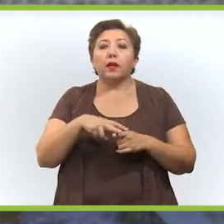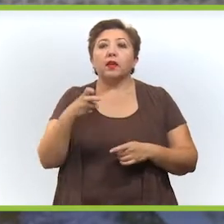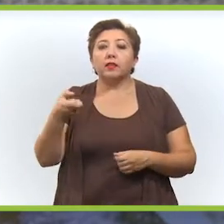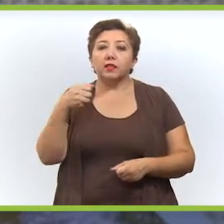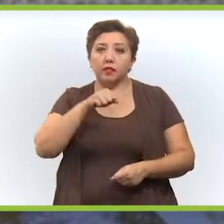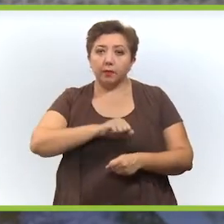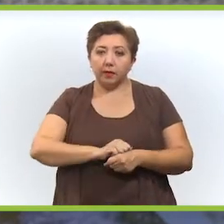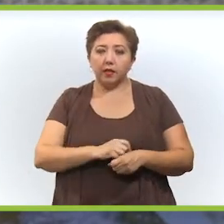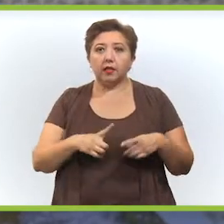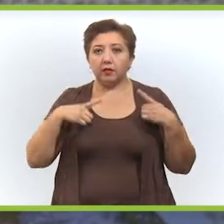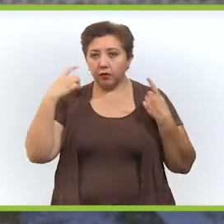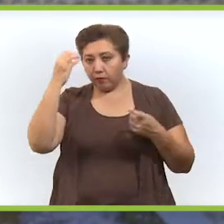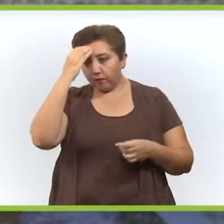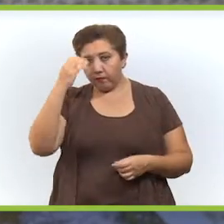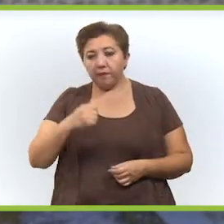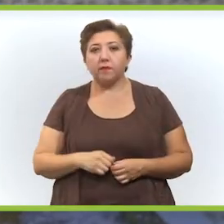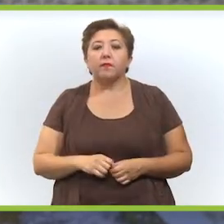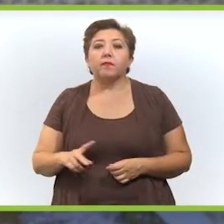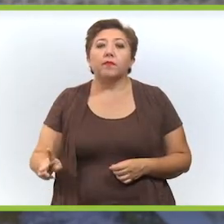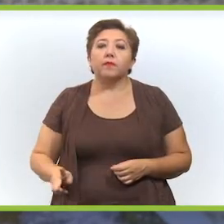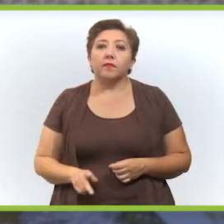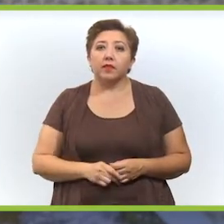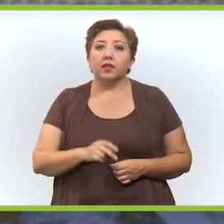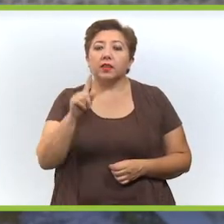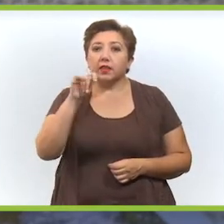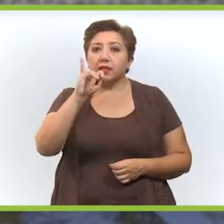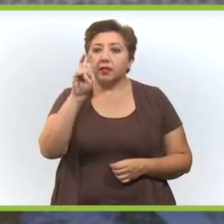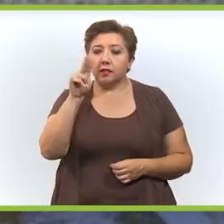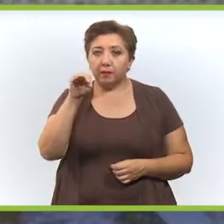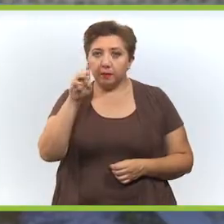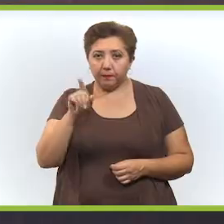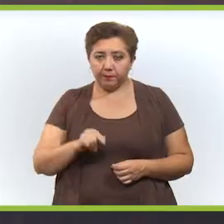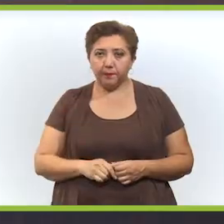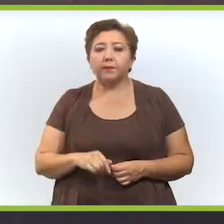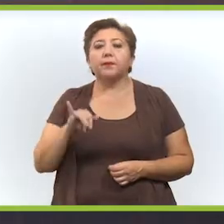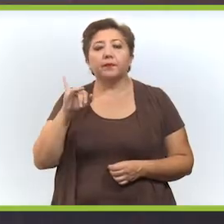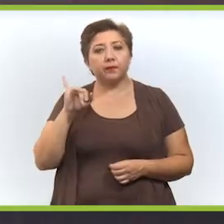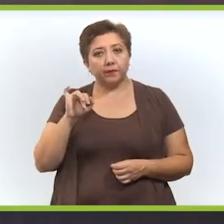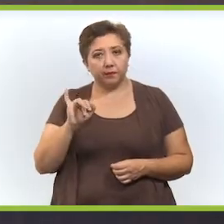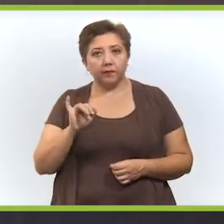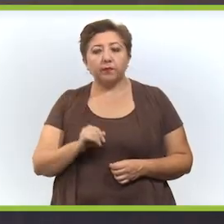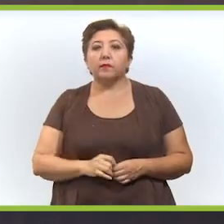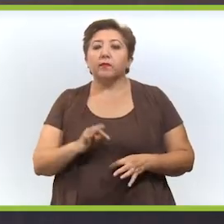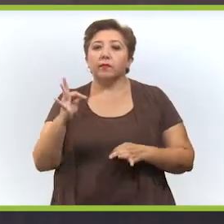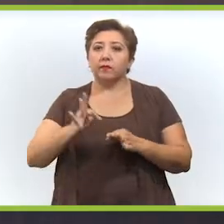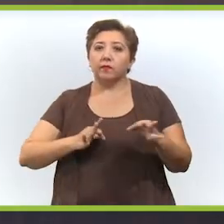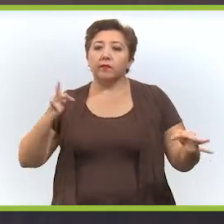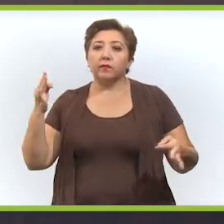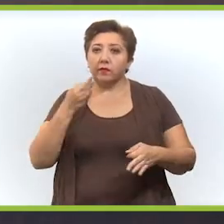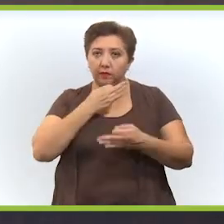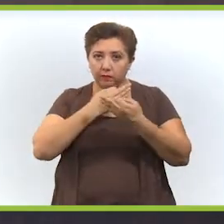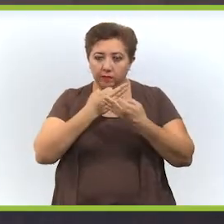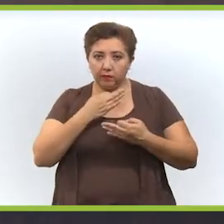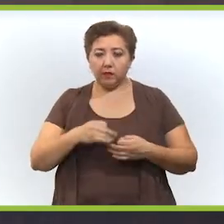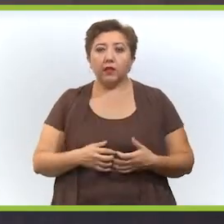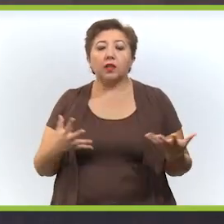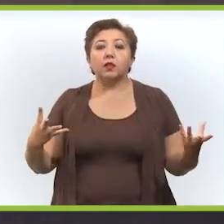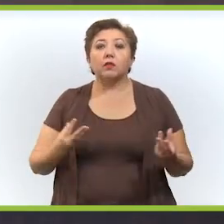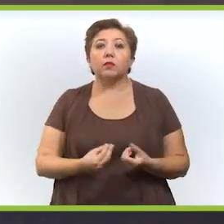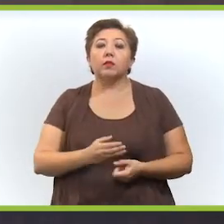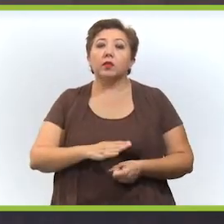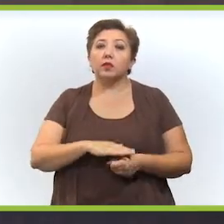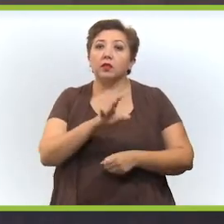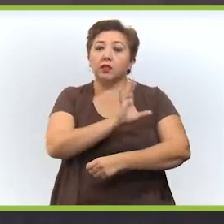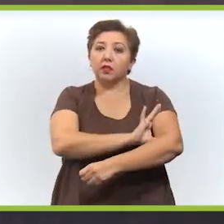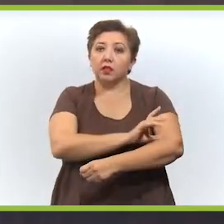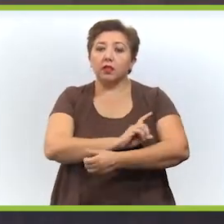parque esta semana que se dio a conocer en el interior del estado, en Tizimín. Así es, Libia, una excelente noticia también, el que sigamos generando